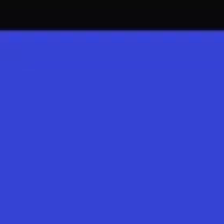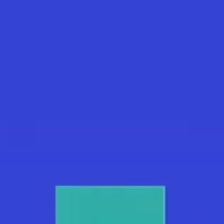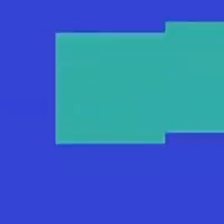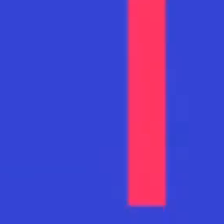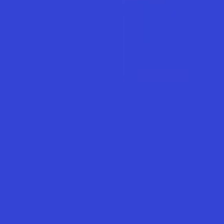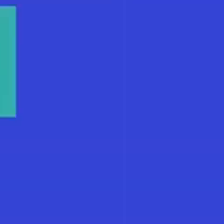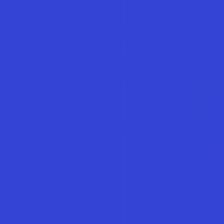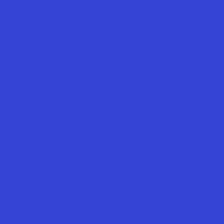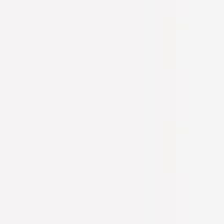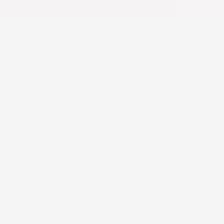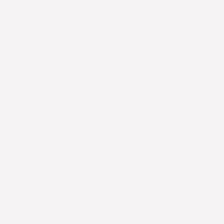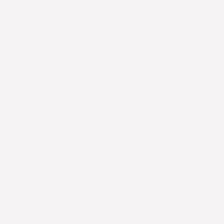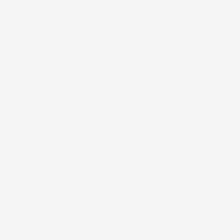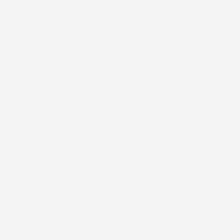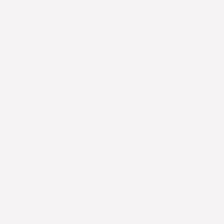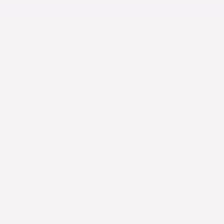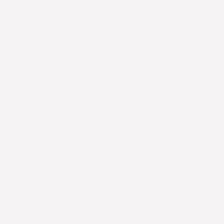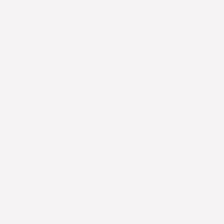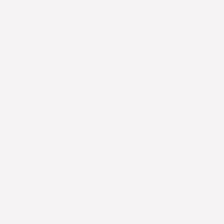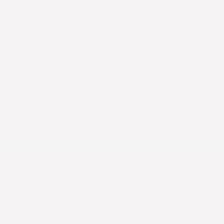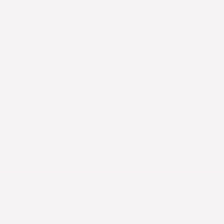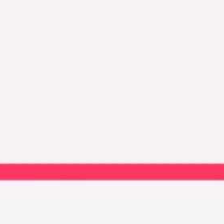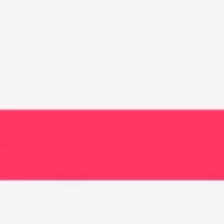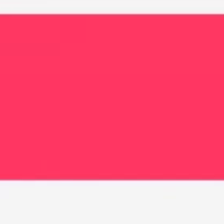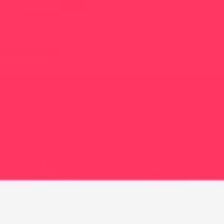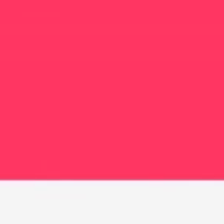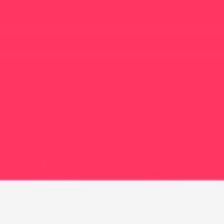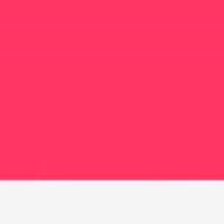¡Gracias por ver!